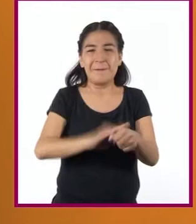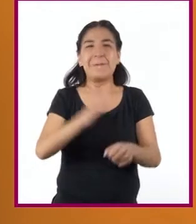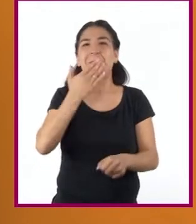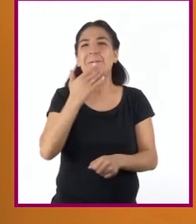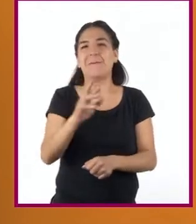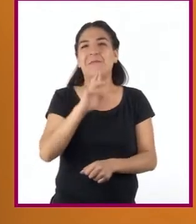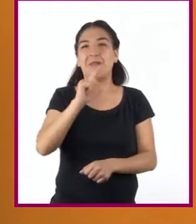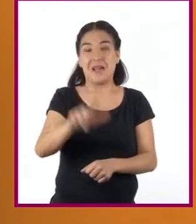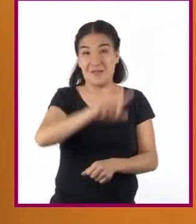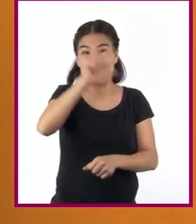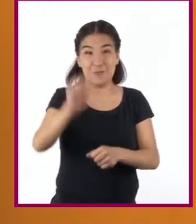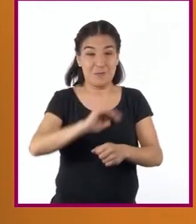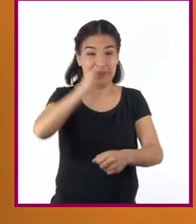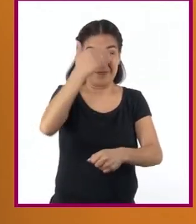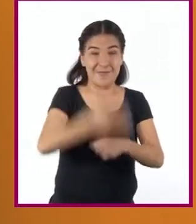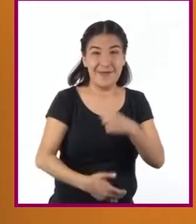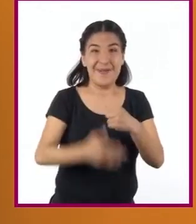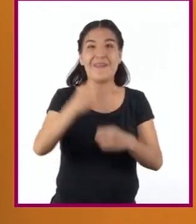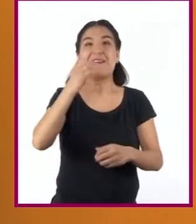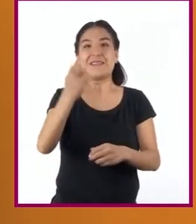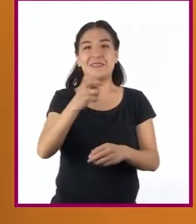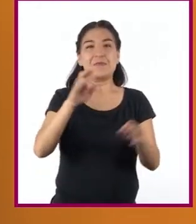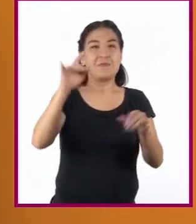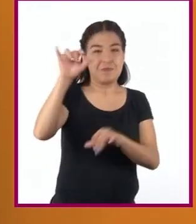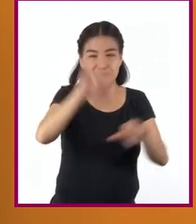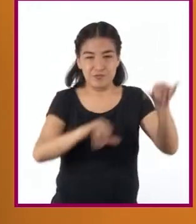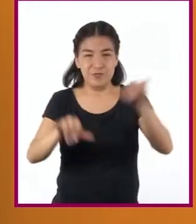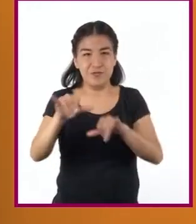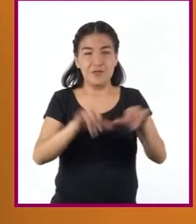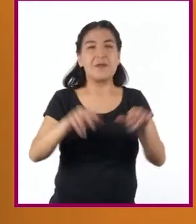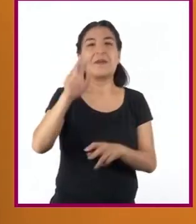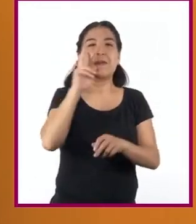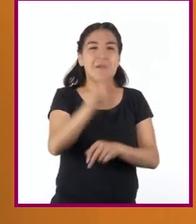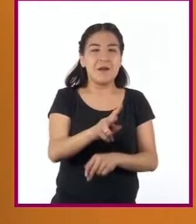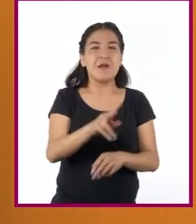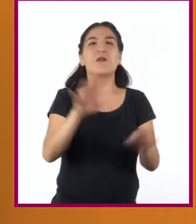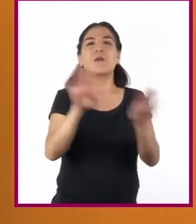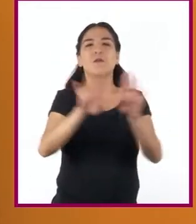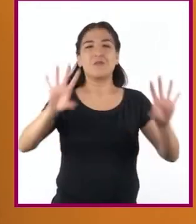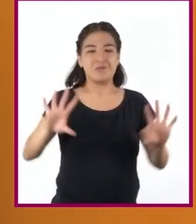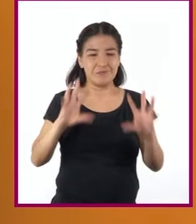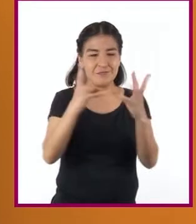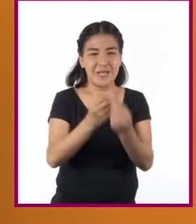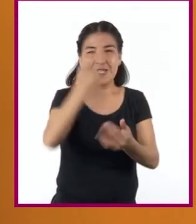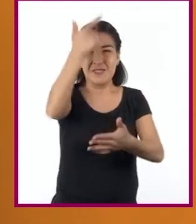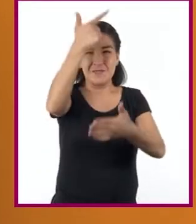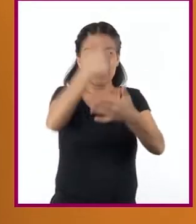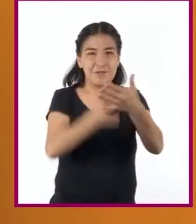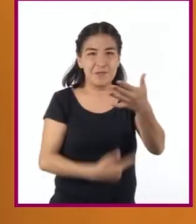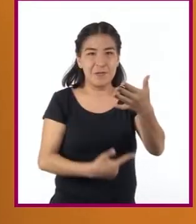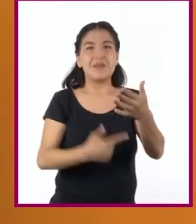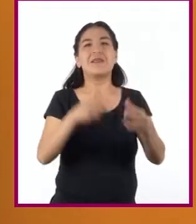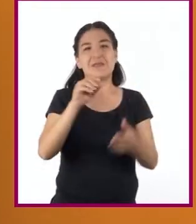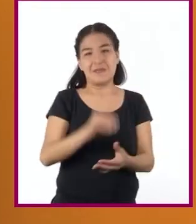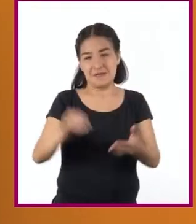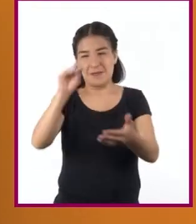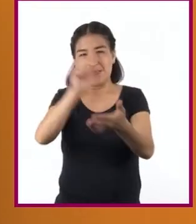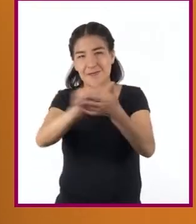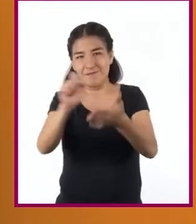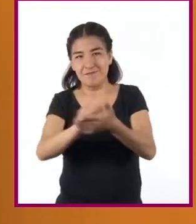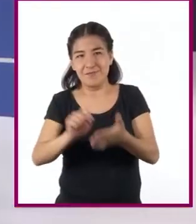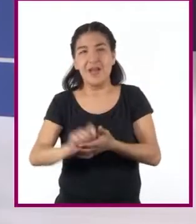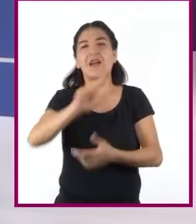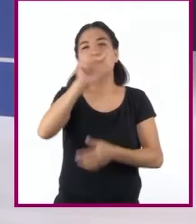al final, como resultado de experimentos y observaciones, se obtenían un conjunto de datos que se anotaban y analizaban.